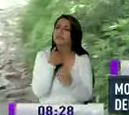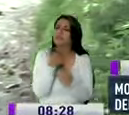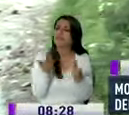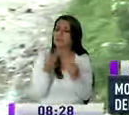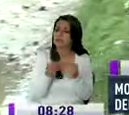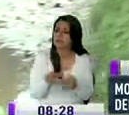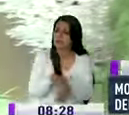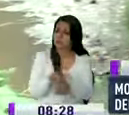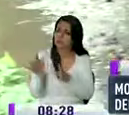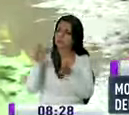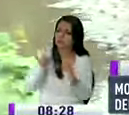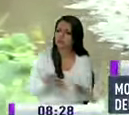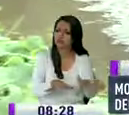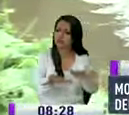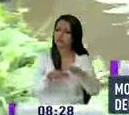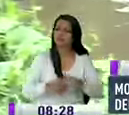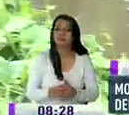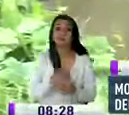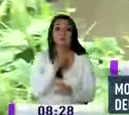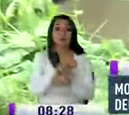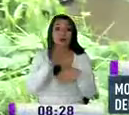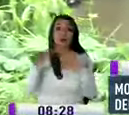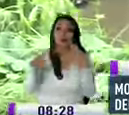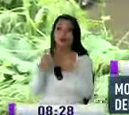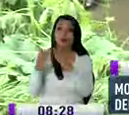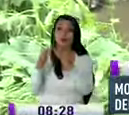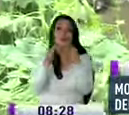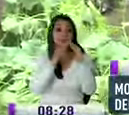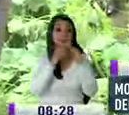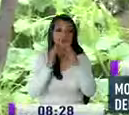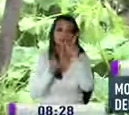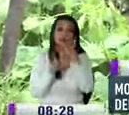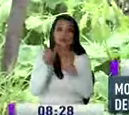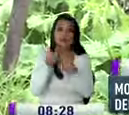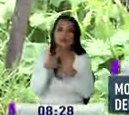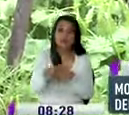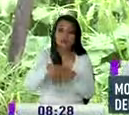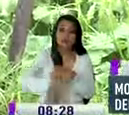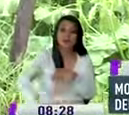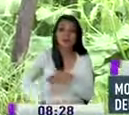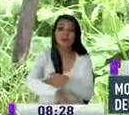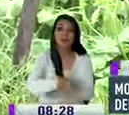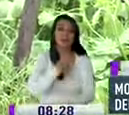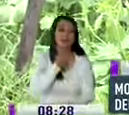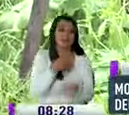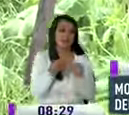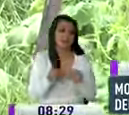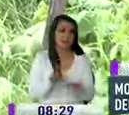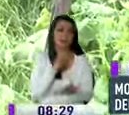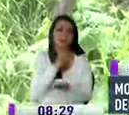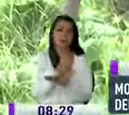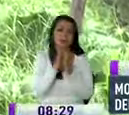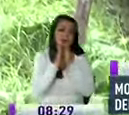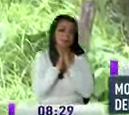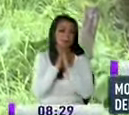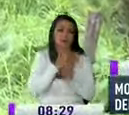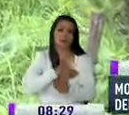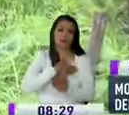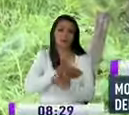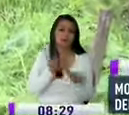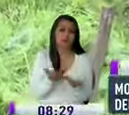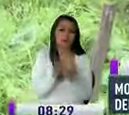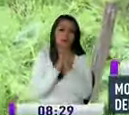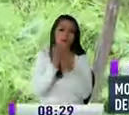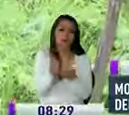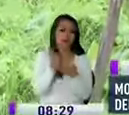buenos días señorita lo que pasa es que todos los que vimos acerca de la quebrada somos los afectados entonces eso teníamos de la mejor manera